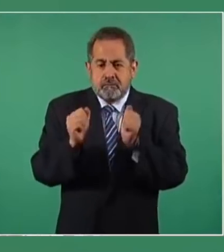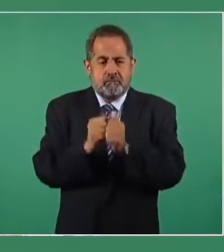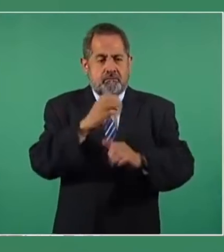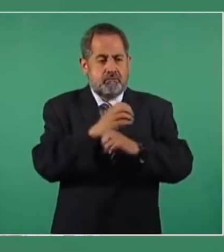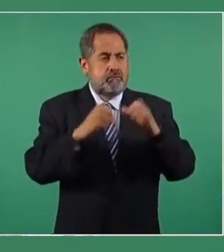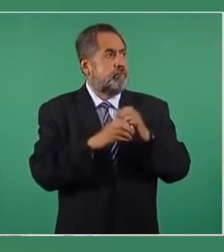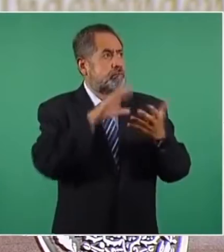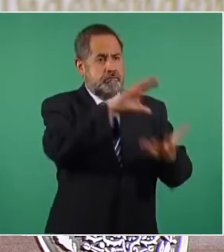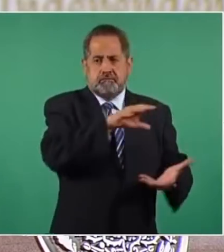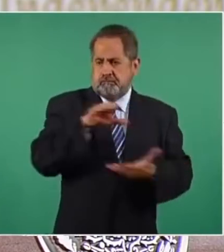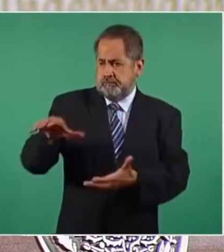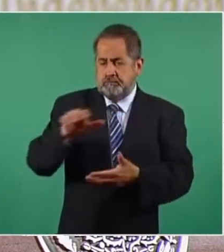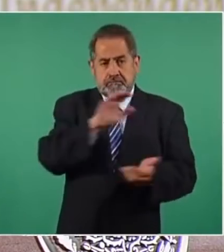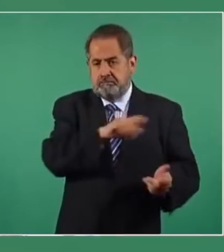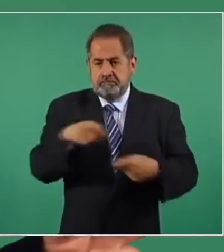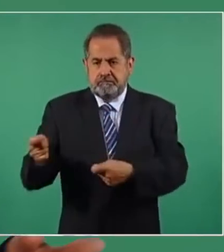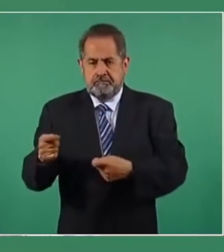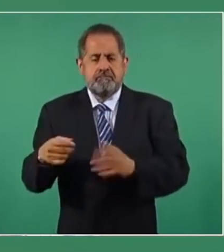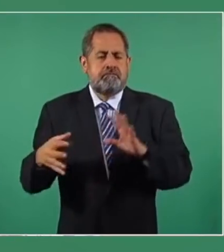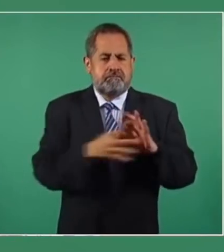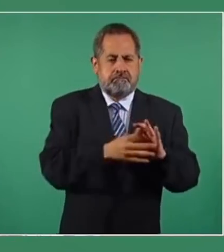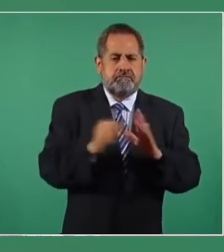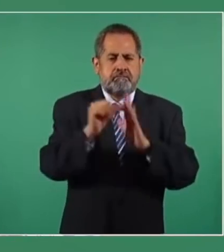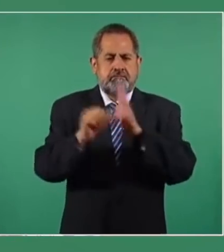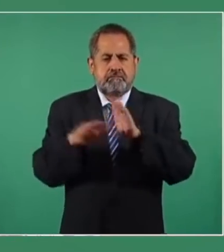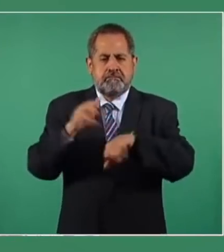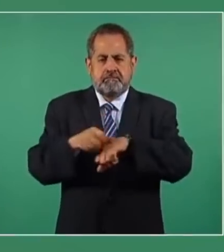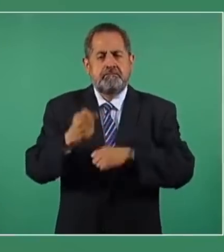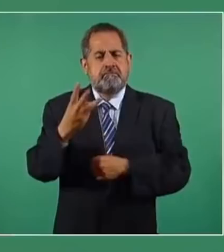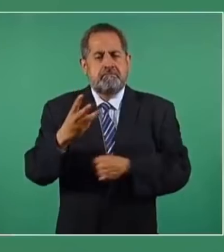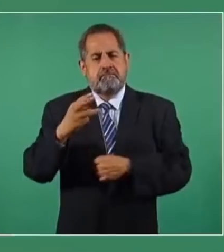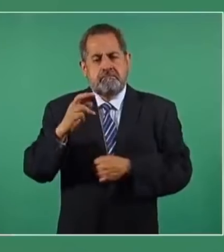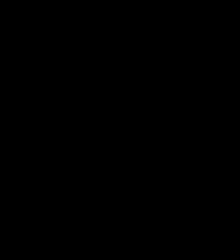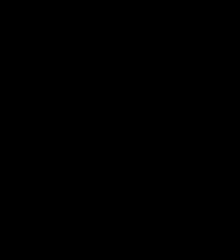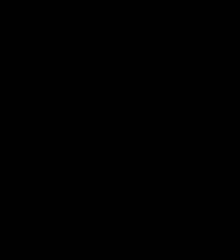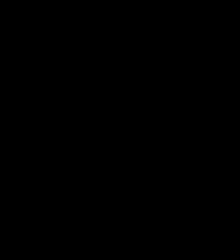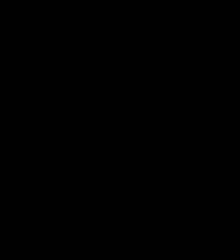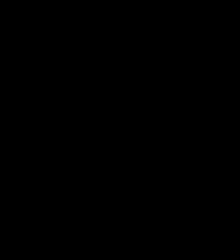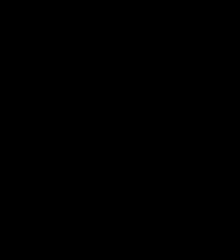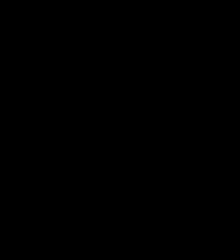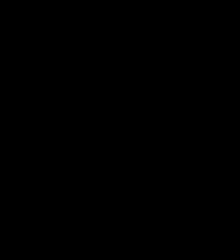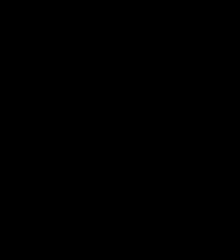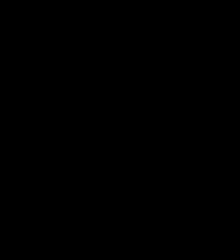¿No lo entendió? Que me lo expliquen. Pío, como su hermano. Pío,